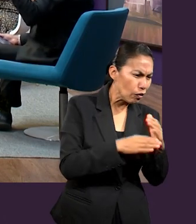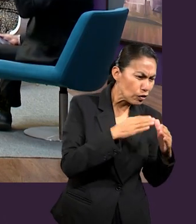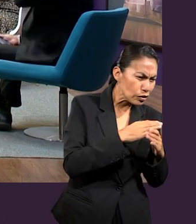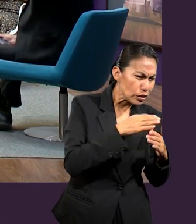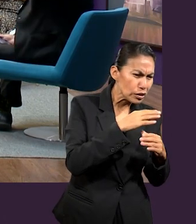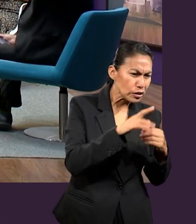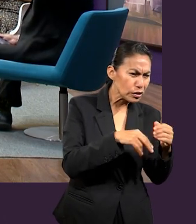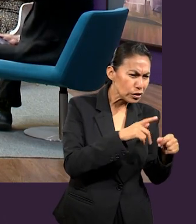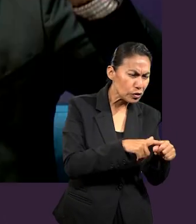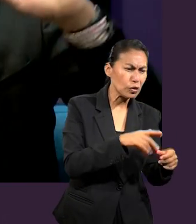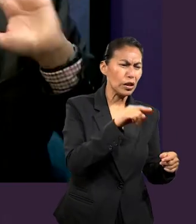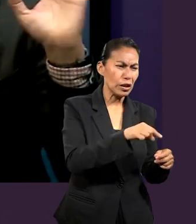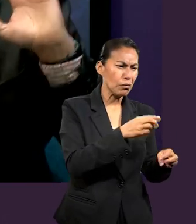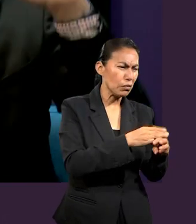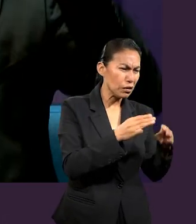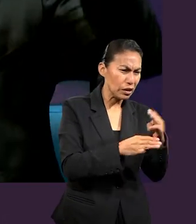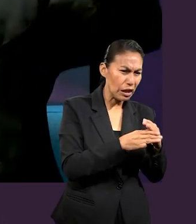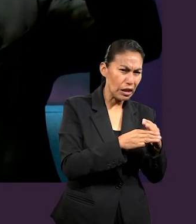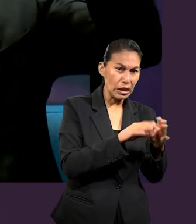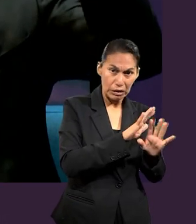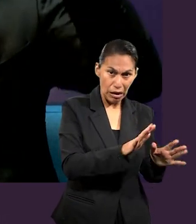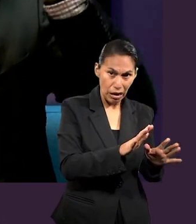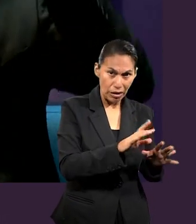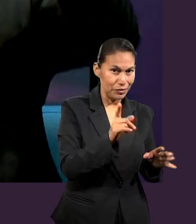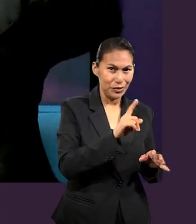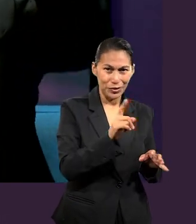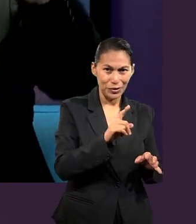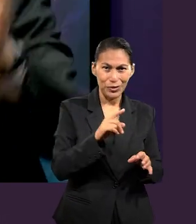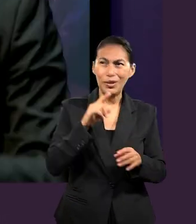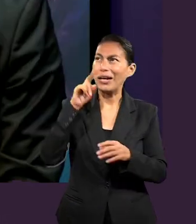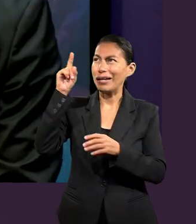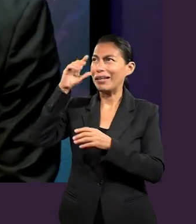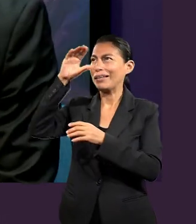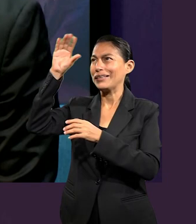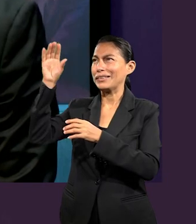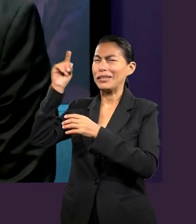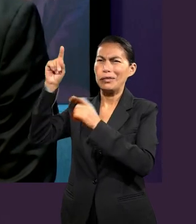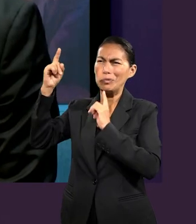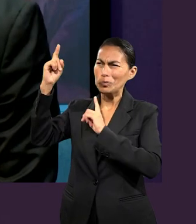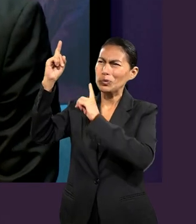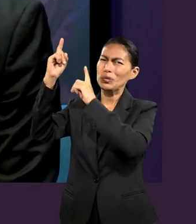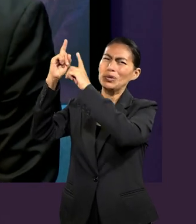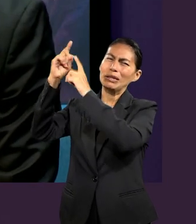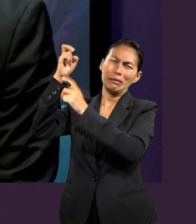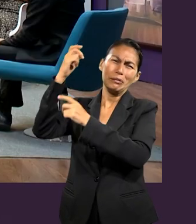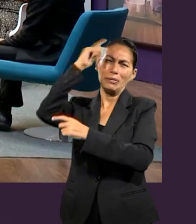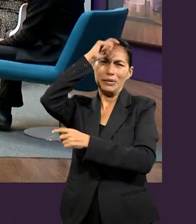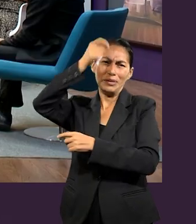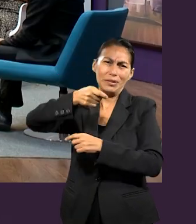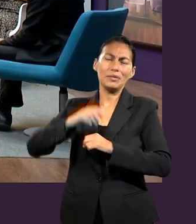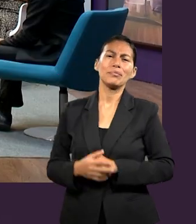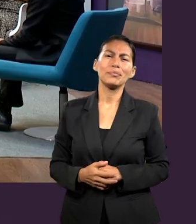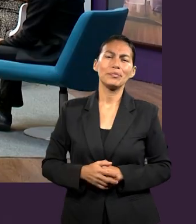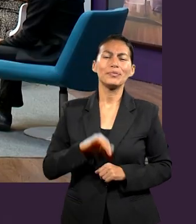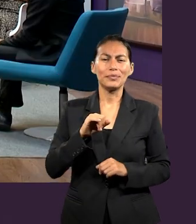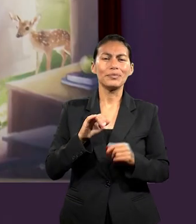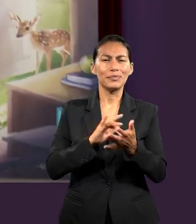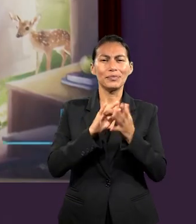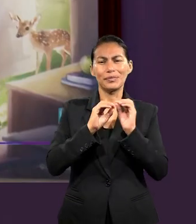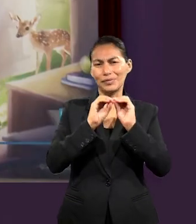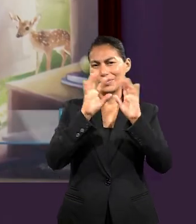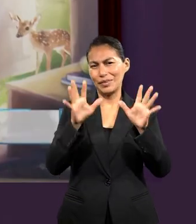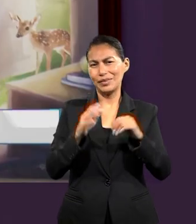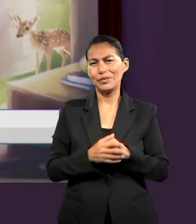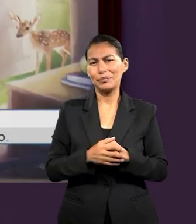para elevarnos más a eso que le llamaba los lugares celestiales, ¿no? Que es hasta su presencia. Ok. Así es, continuando con la lista